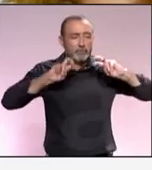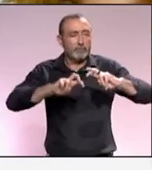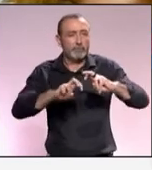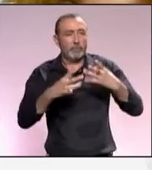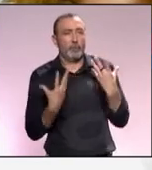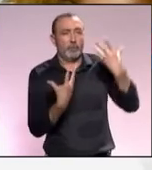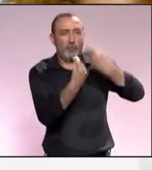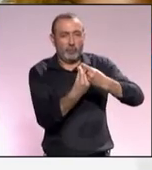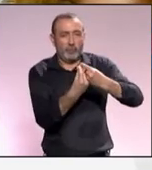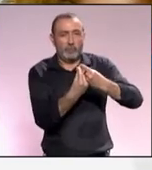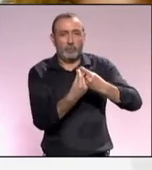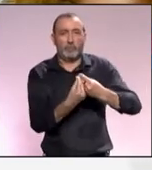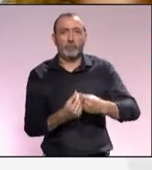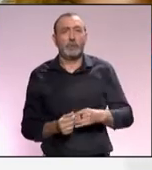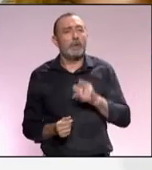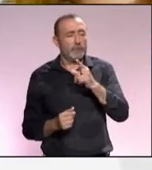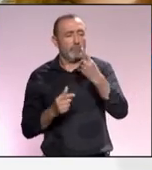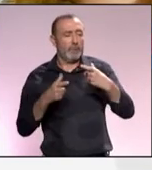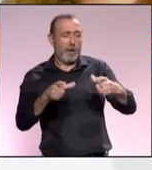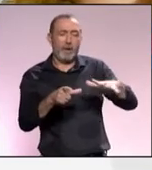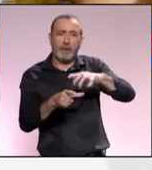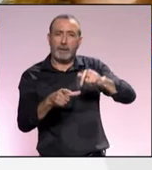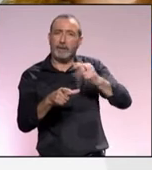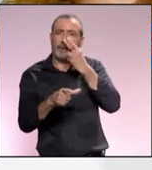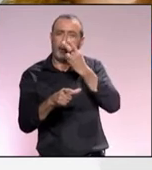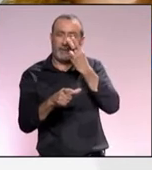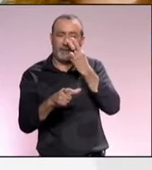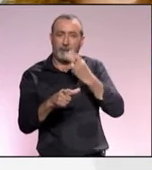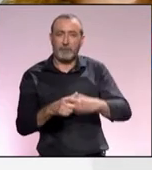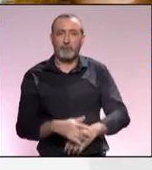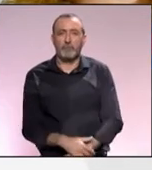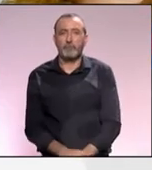explorar en esto juntos es un área interesante